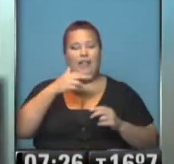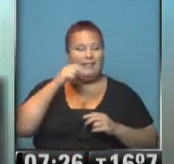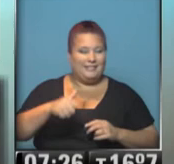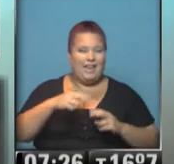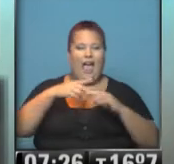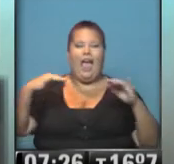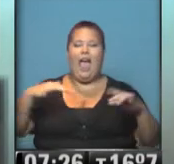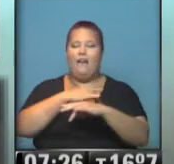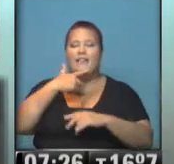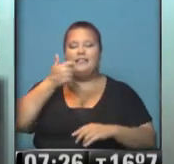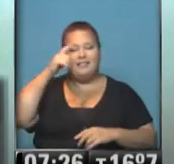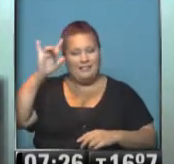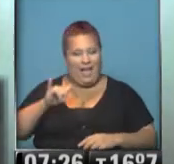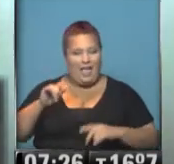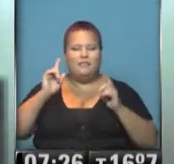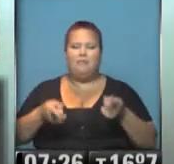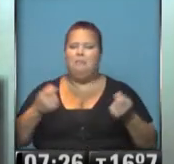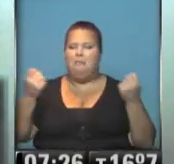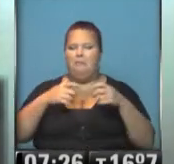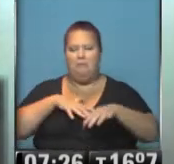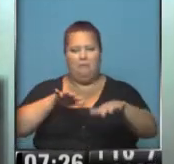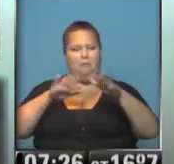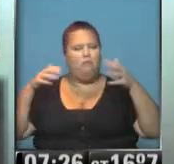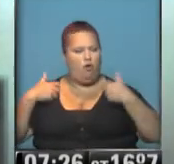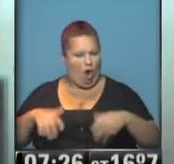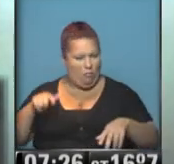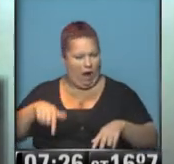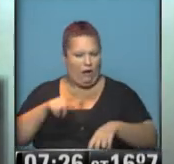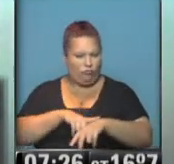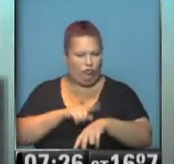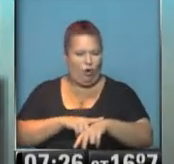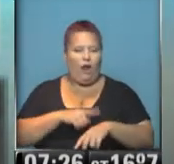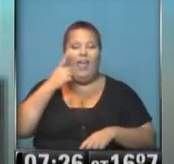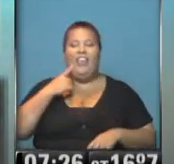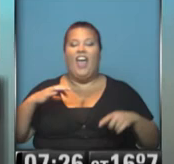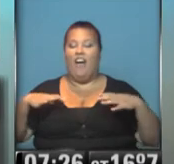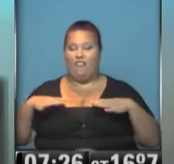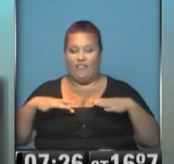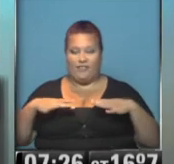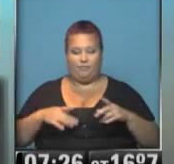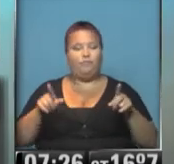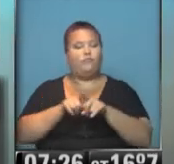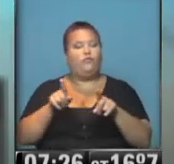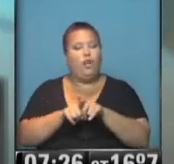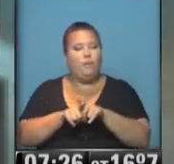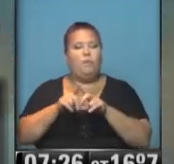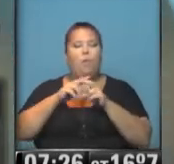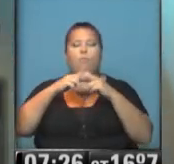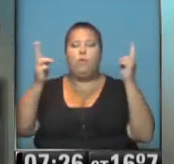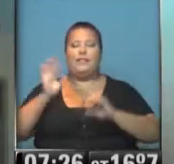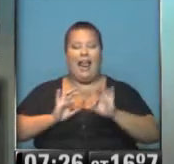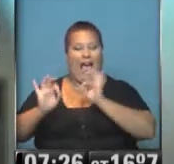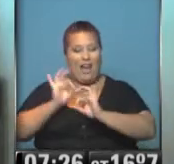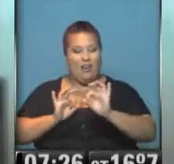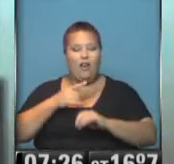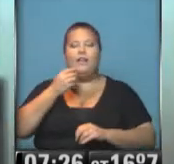la avenida Sainz también, con circulación normal para esta hora, para un día feriado, y lo mismo ocurre en Puente La Noria, para quienes